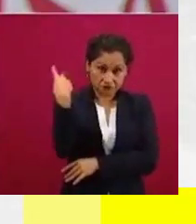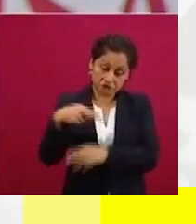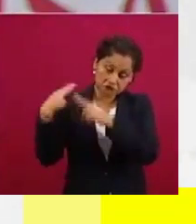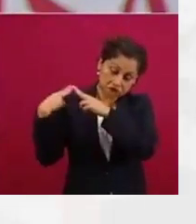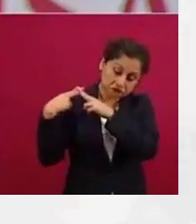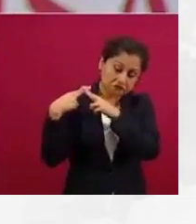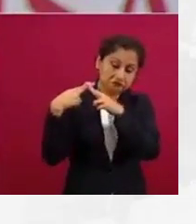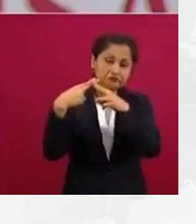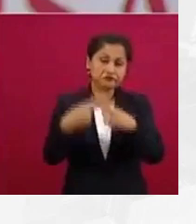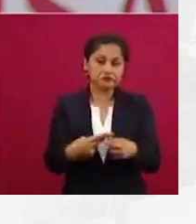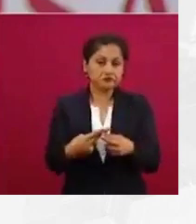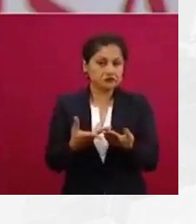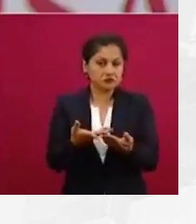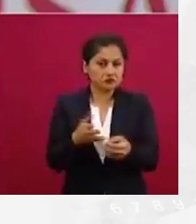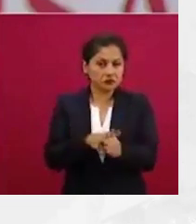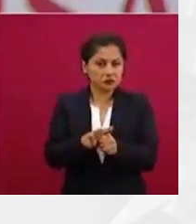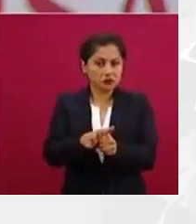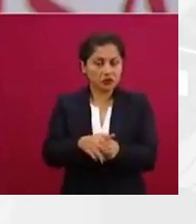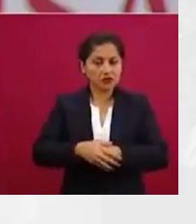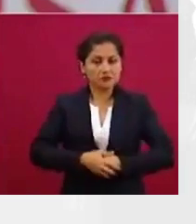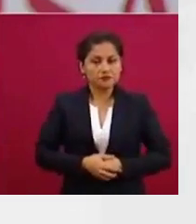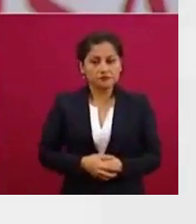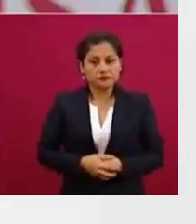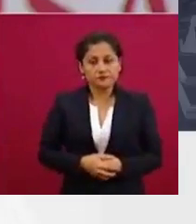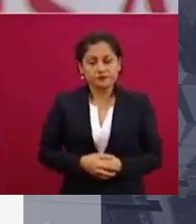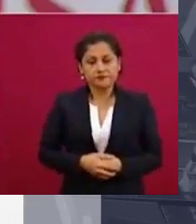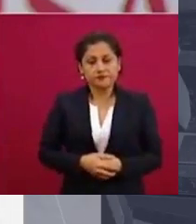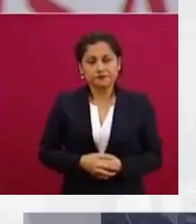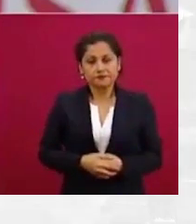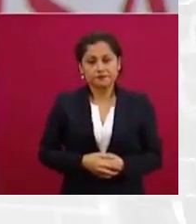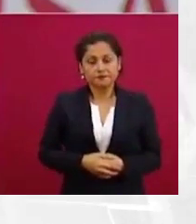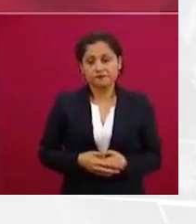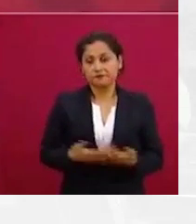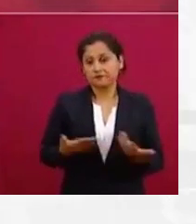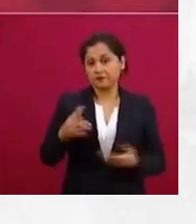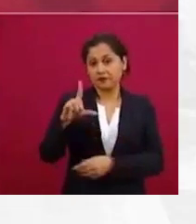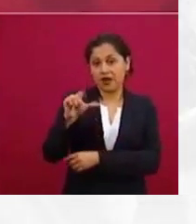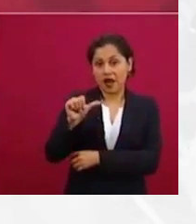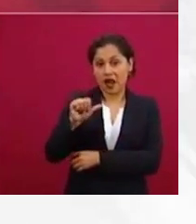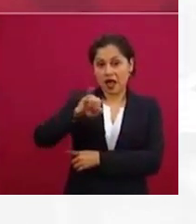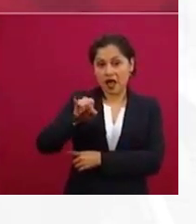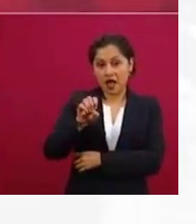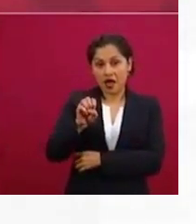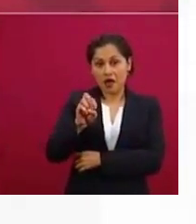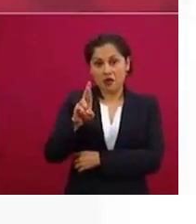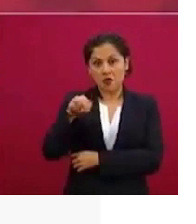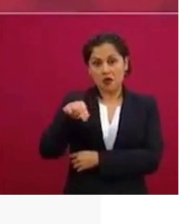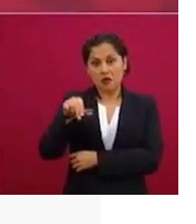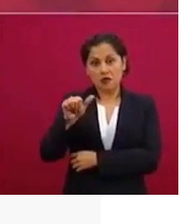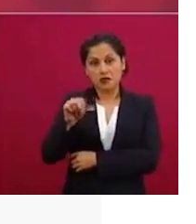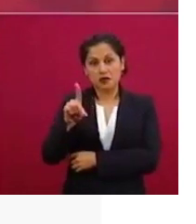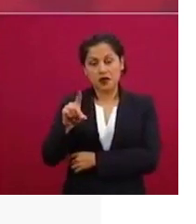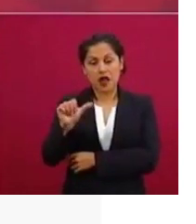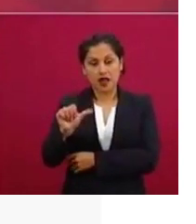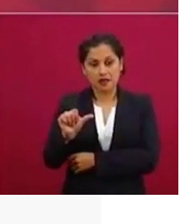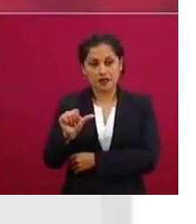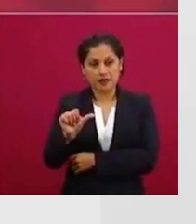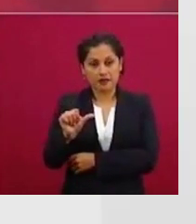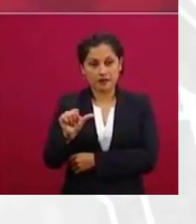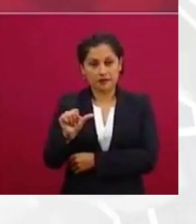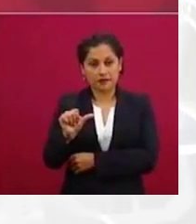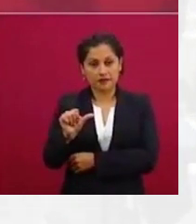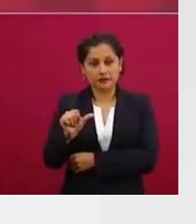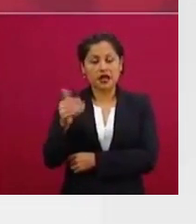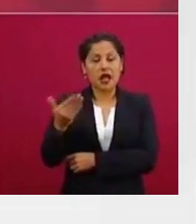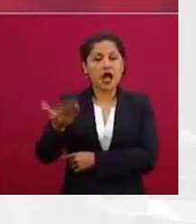entran con un guión que Jesús Ramírez, el coordinador de comunicación social, les da en la entrada del Salón Tesorería del Palacio Nacional,